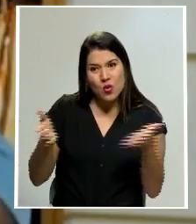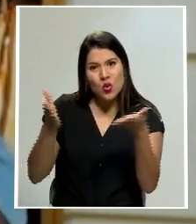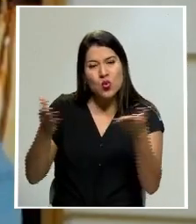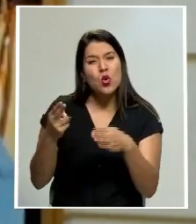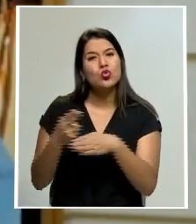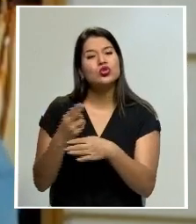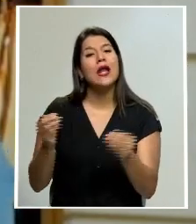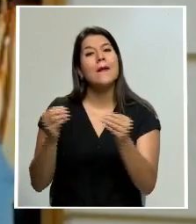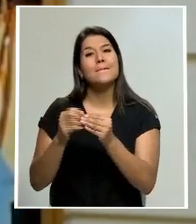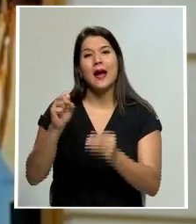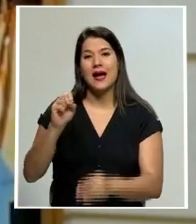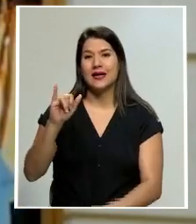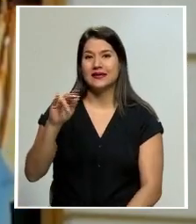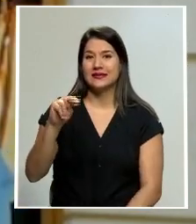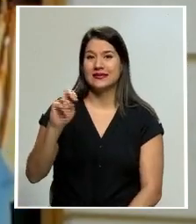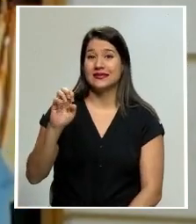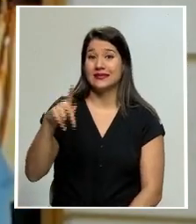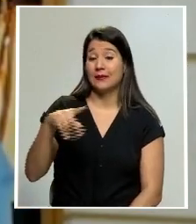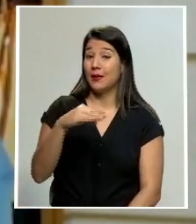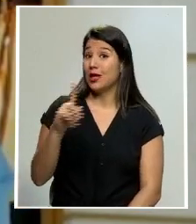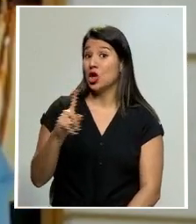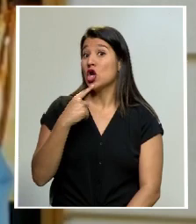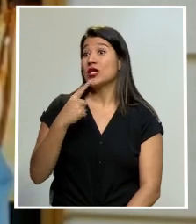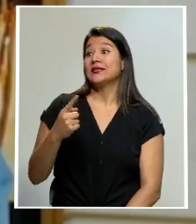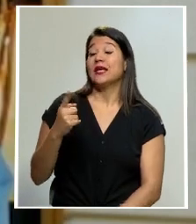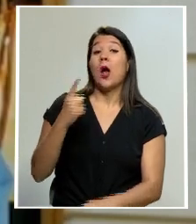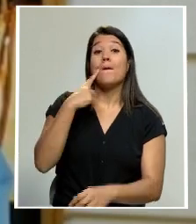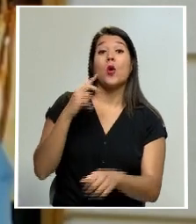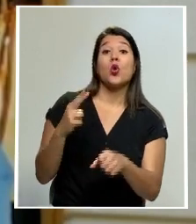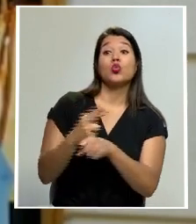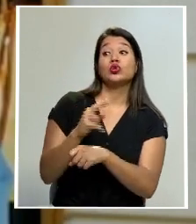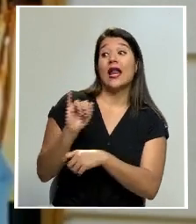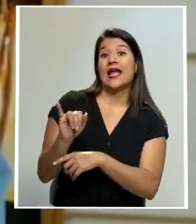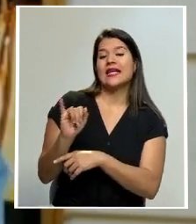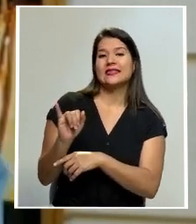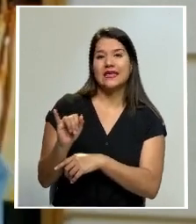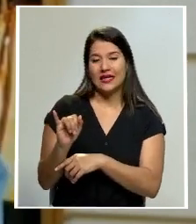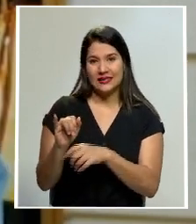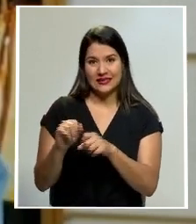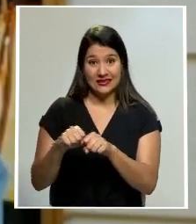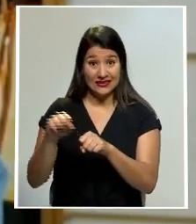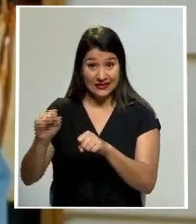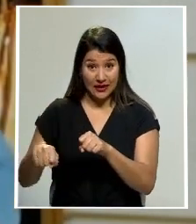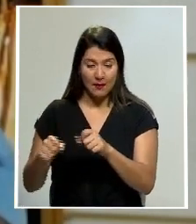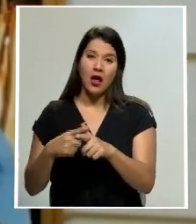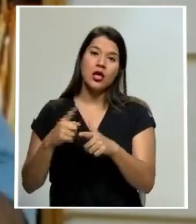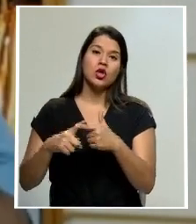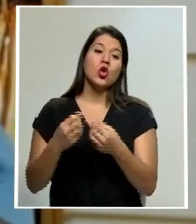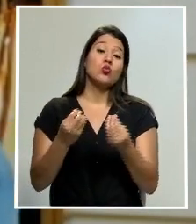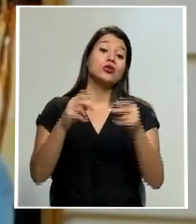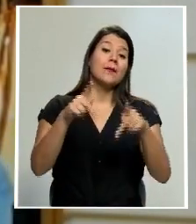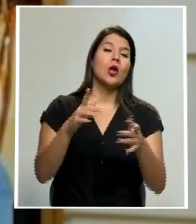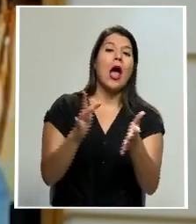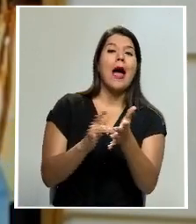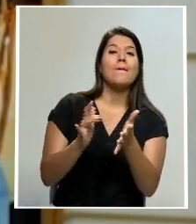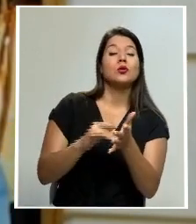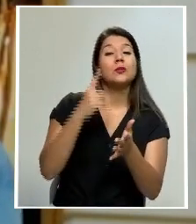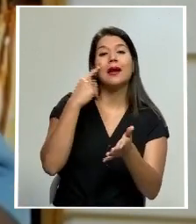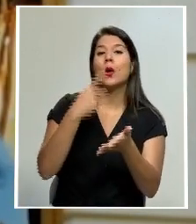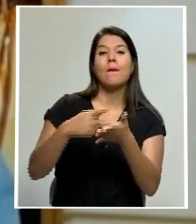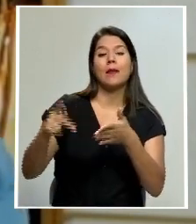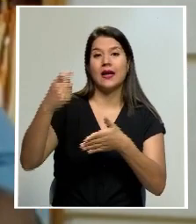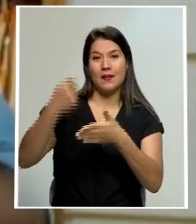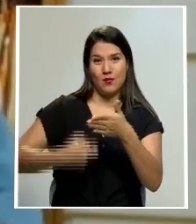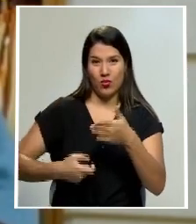no achacar al uso de esta herramienta posibles casos de evasión fiscal que más tienen que ver